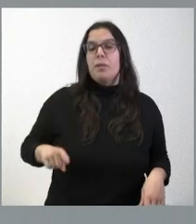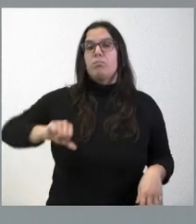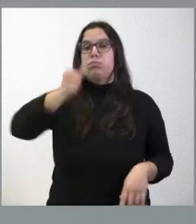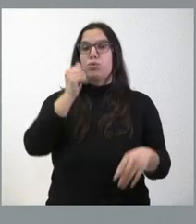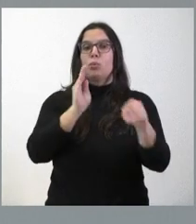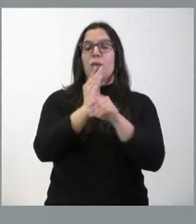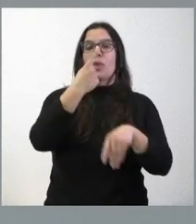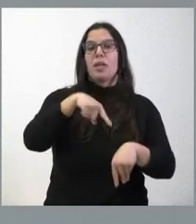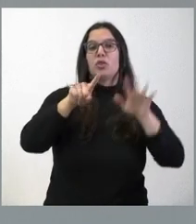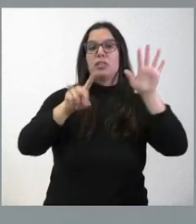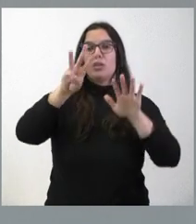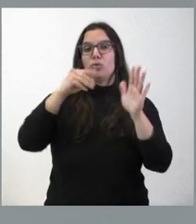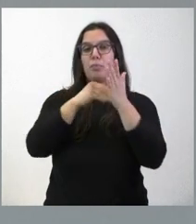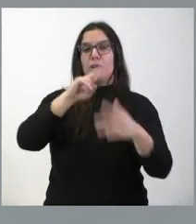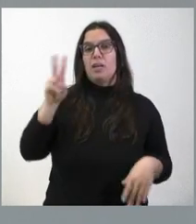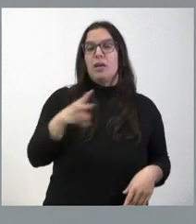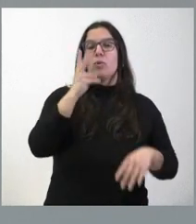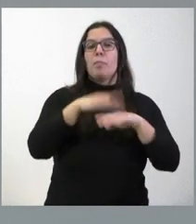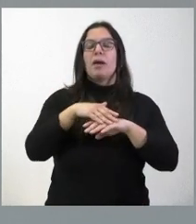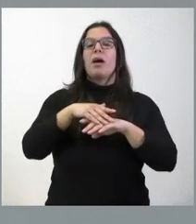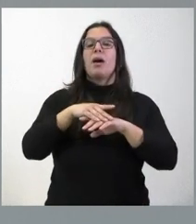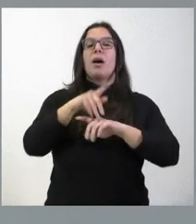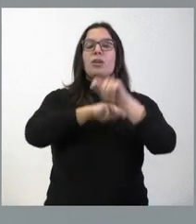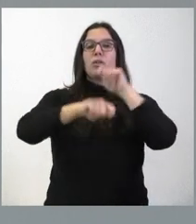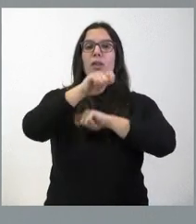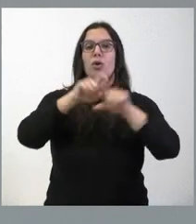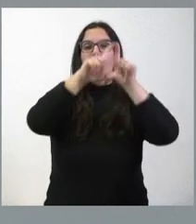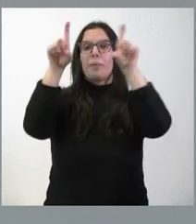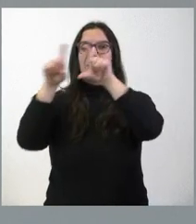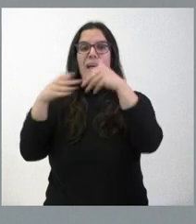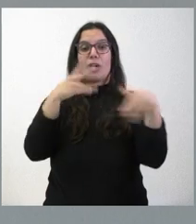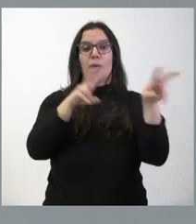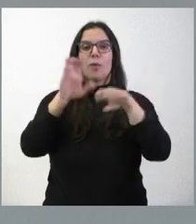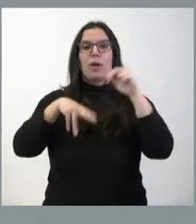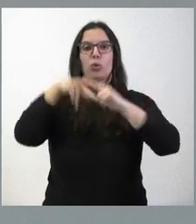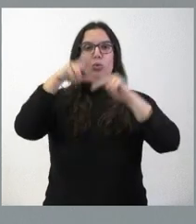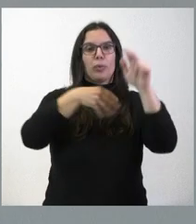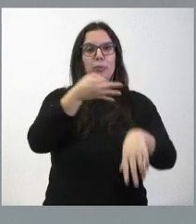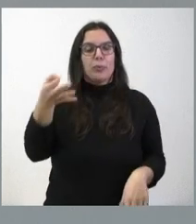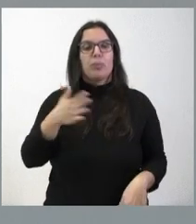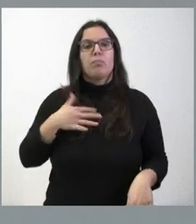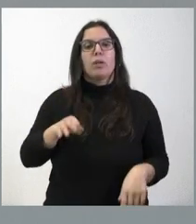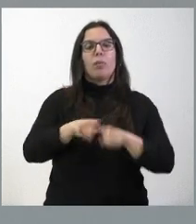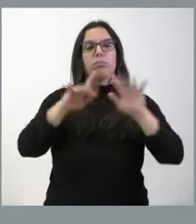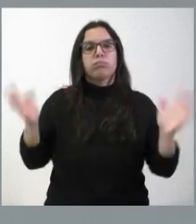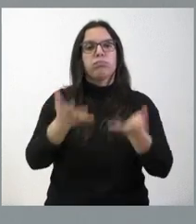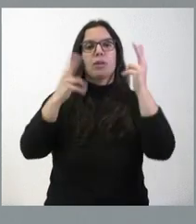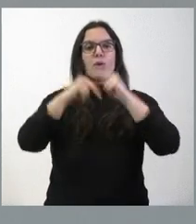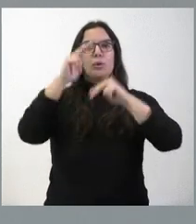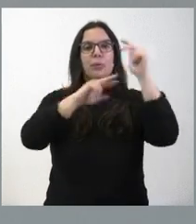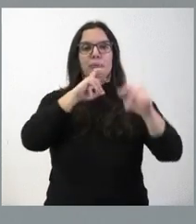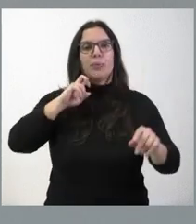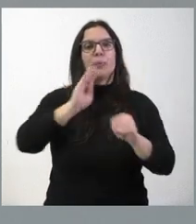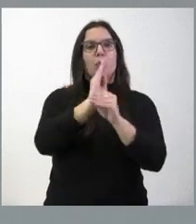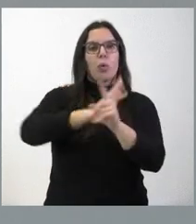168.000 euros a la Agrupación Empresarial Innovadora para la Construcción Eficiente para Potenciar la Construcción Sostenible